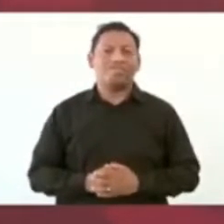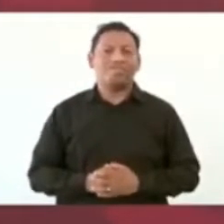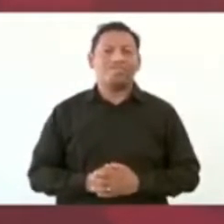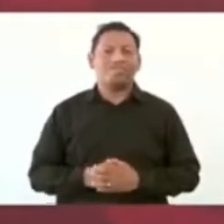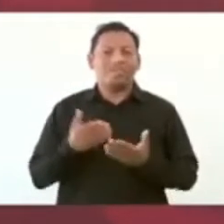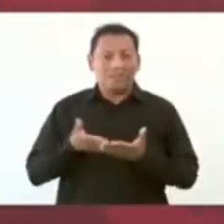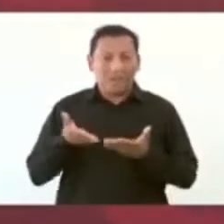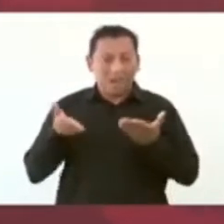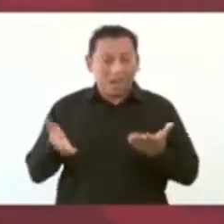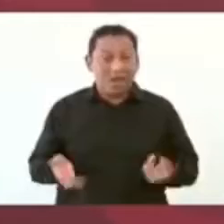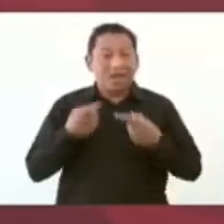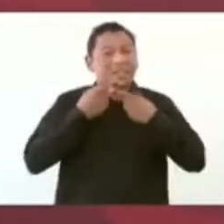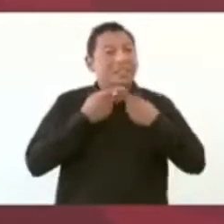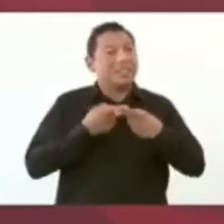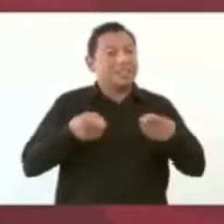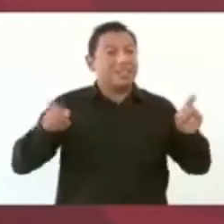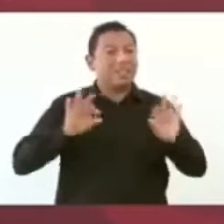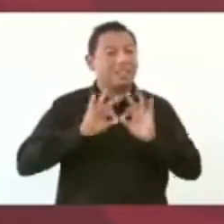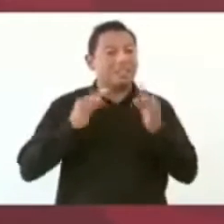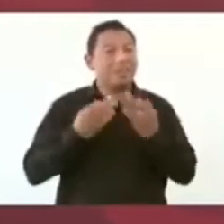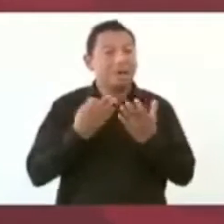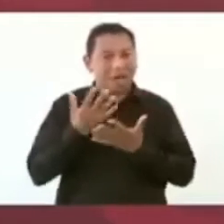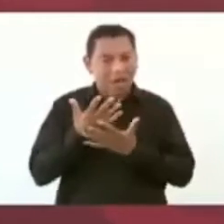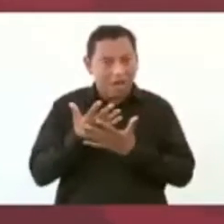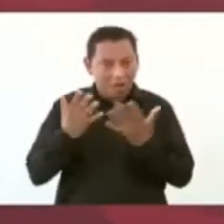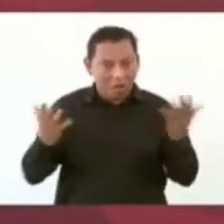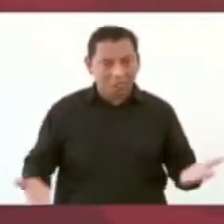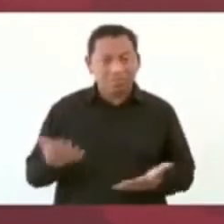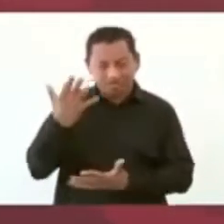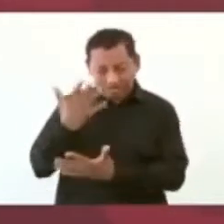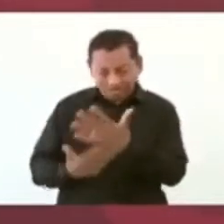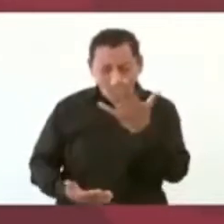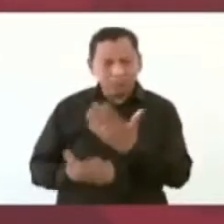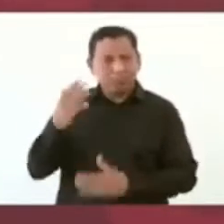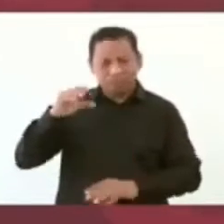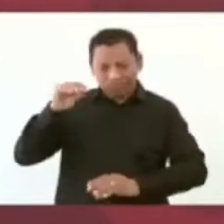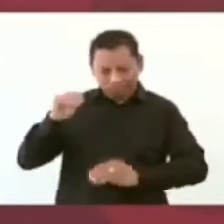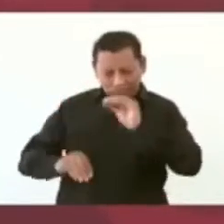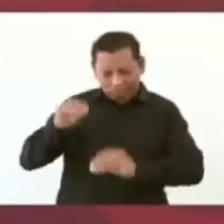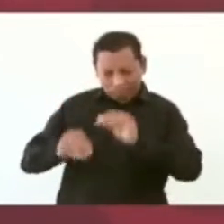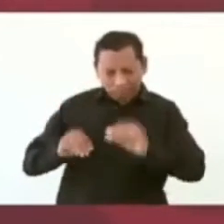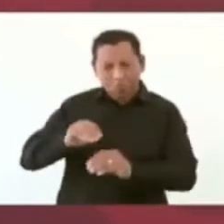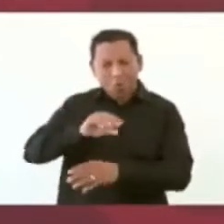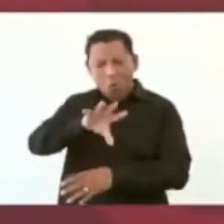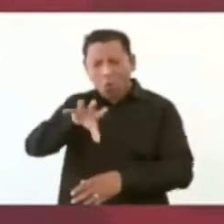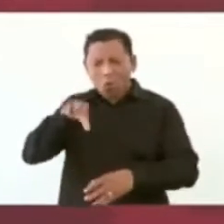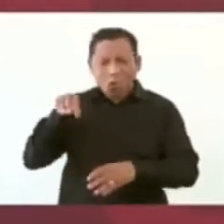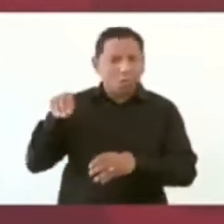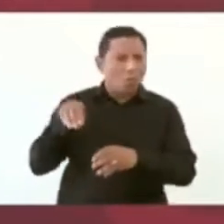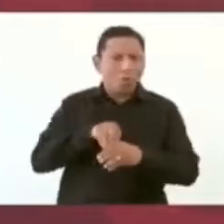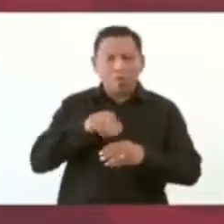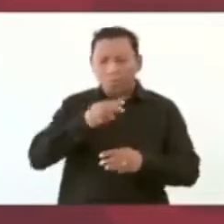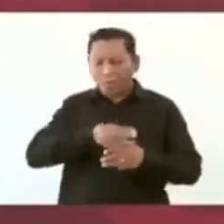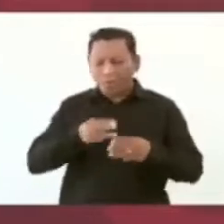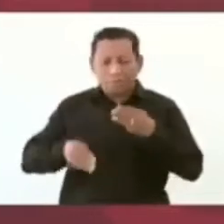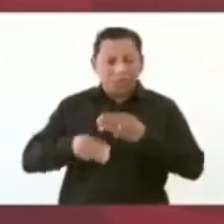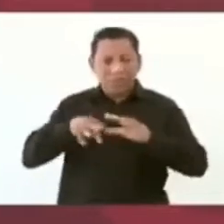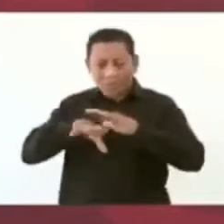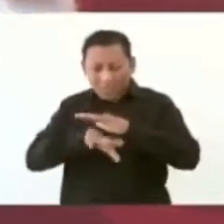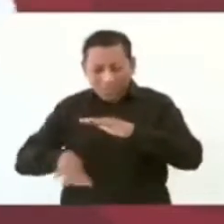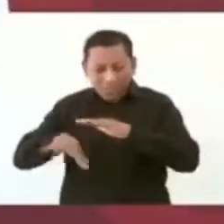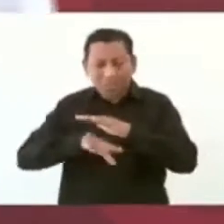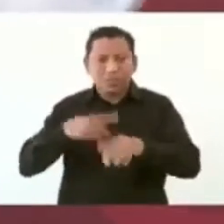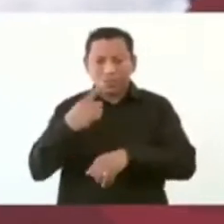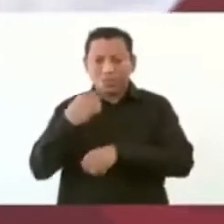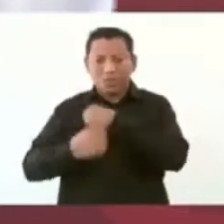Ahora vamos a procesar toda nuestra materia prima. Ya el año próximo